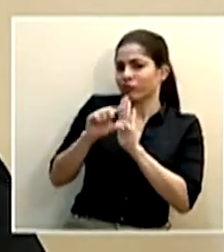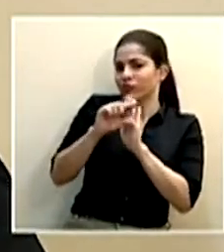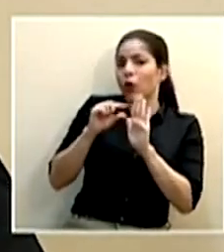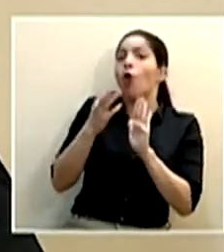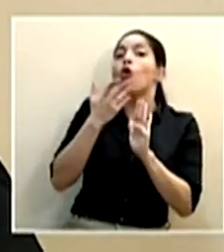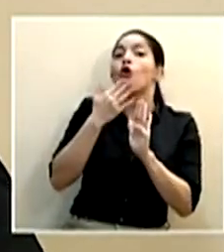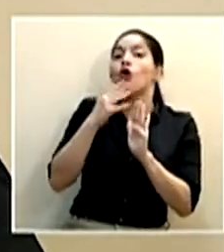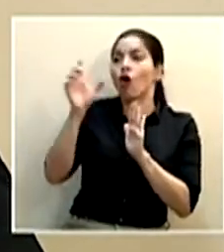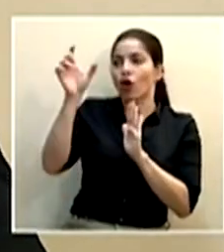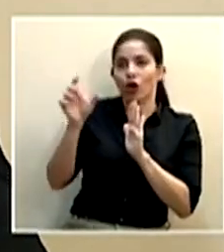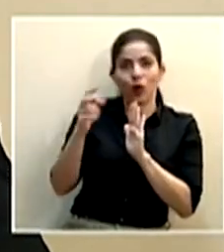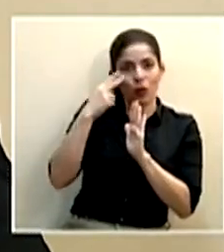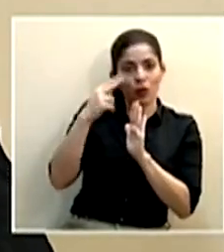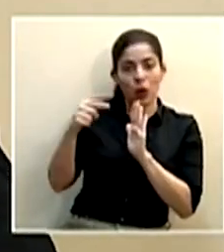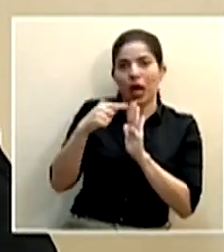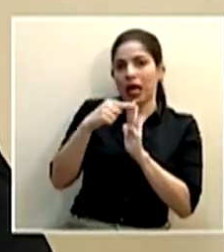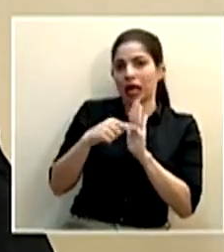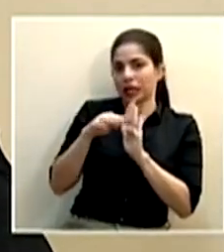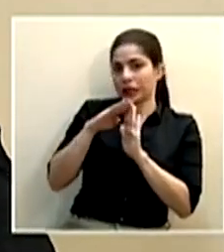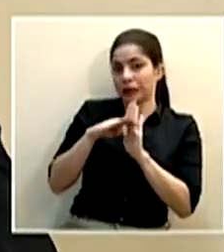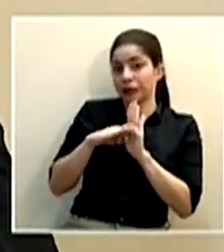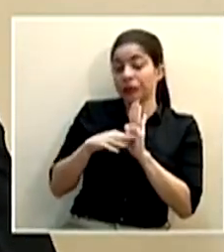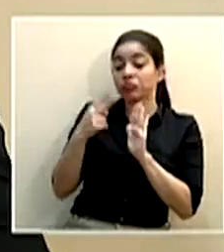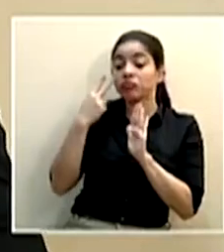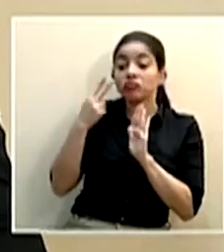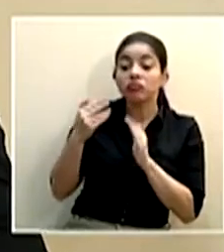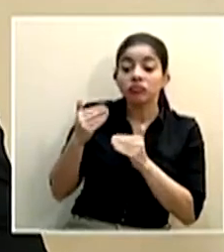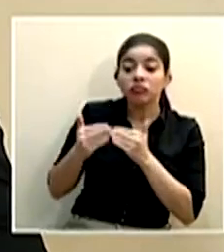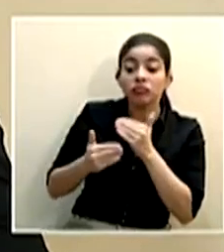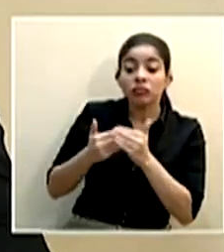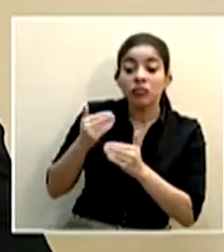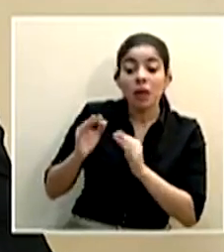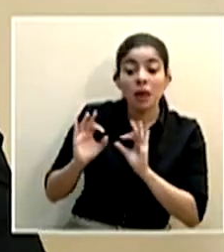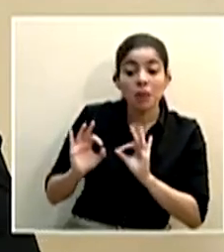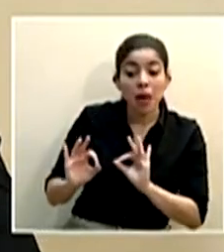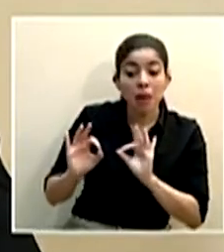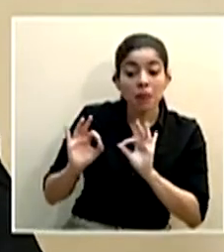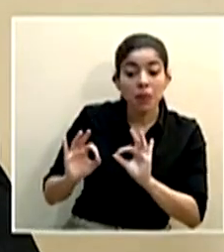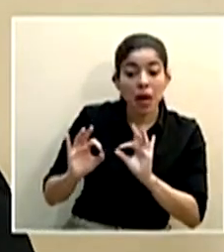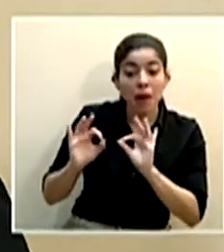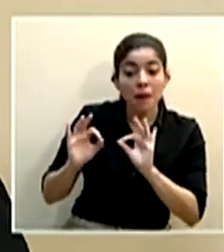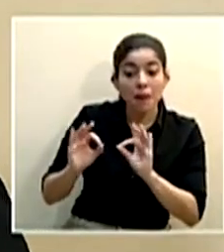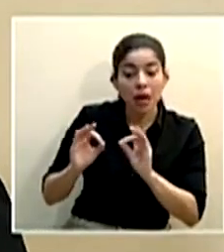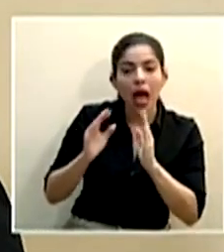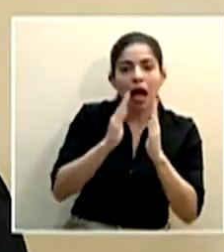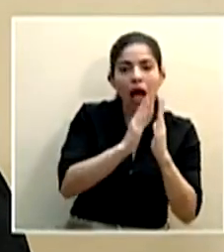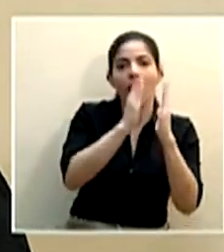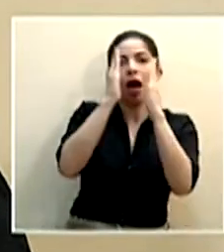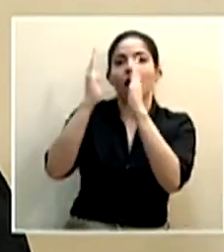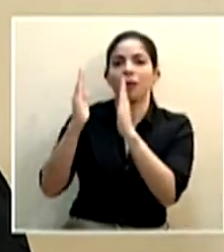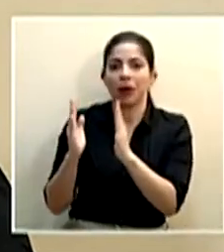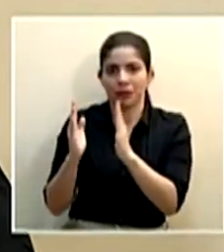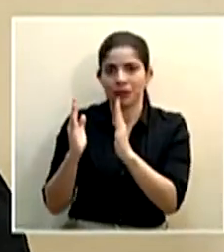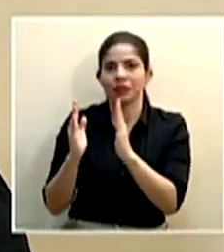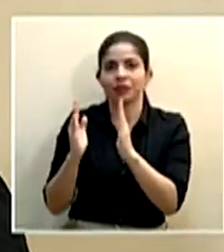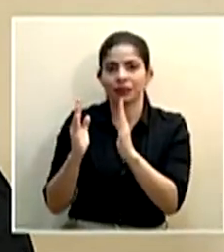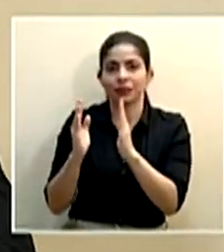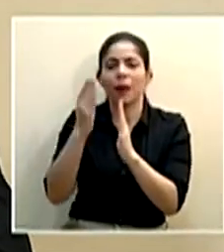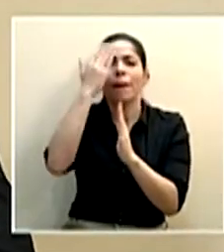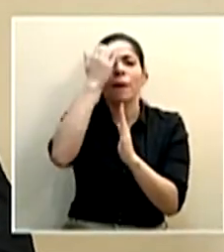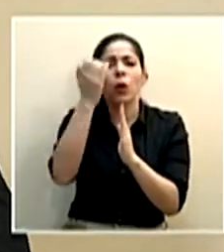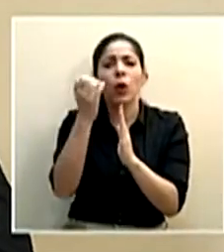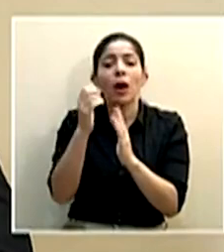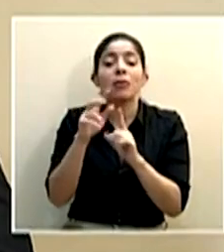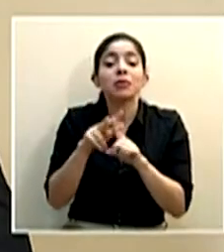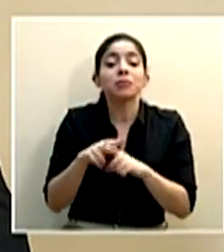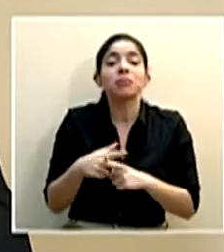el cuadro mostrado. Viendo que su avance bien, se pasa al siguiente bloque. ¿Por qué? Porque el